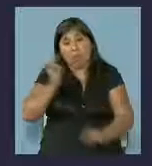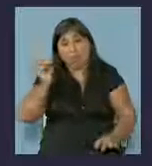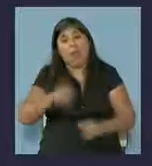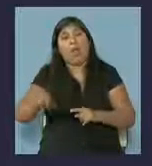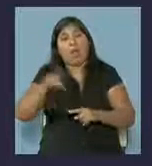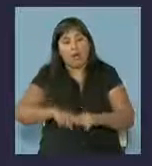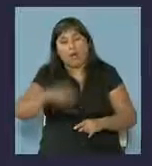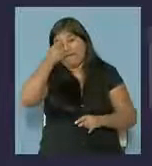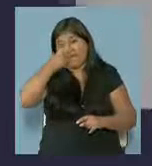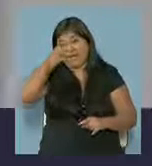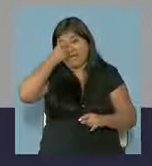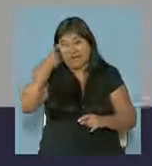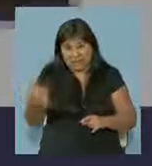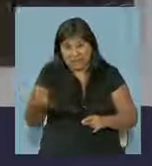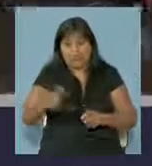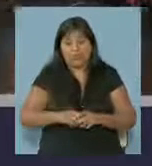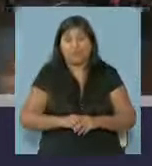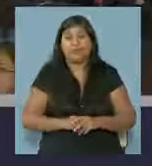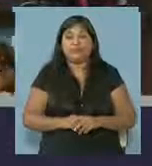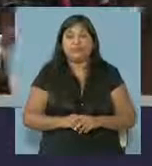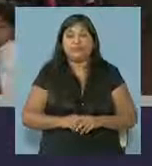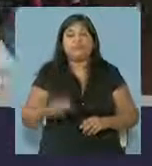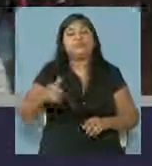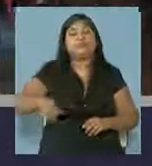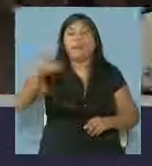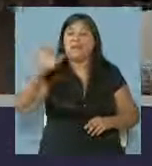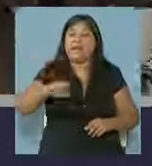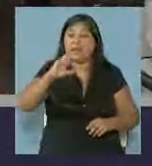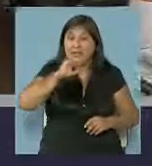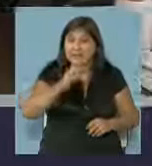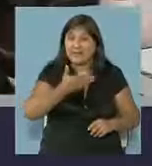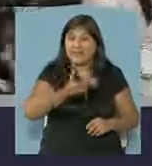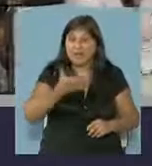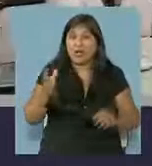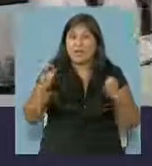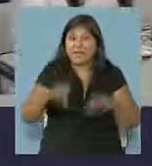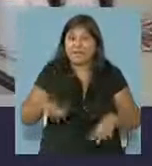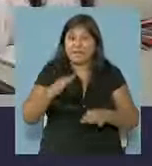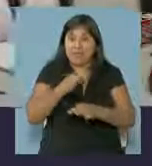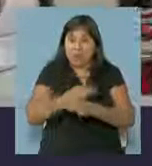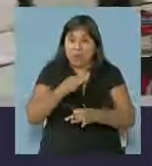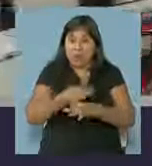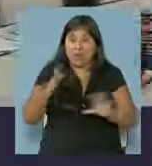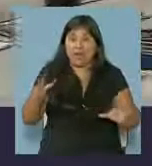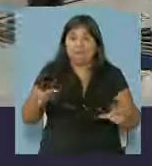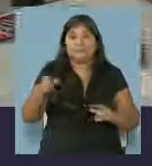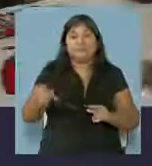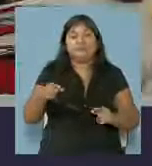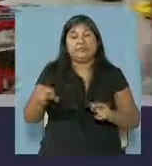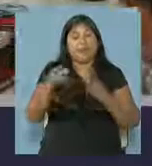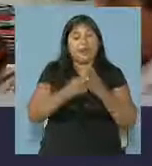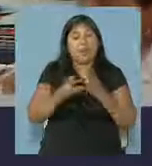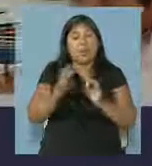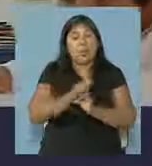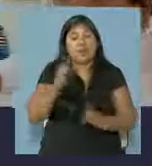...clases 2021. El miércoles 17 de febrero van a comenzar las clases en la provincia, lo confirmó el Ministerio de